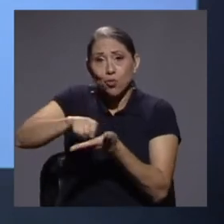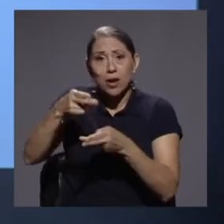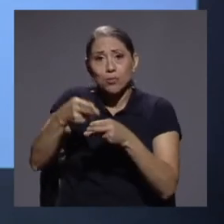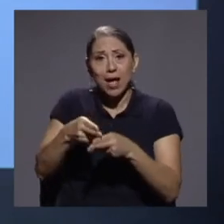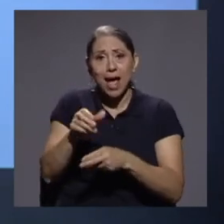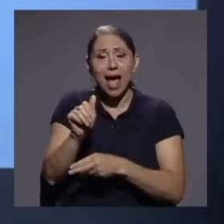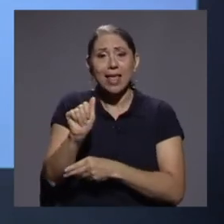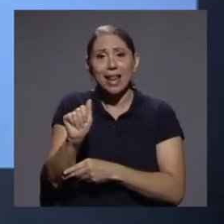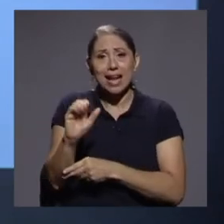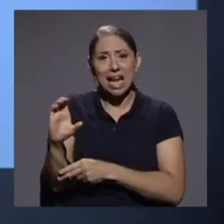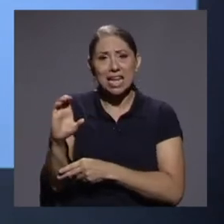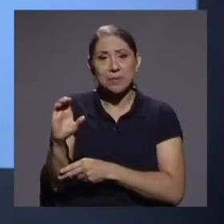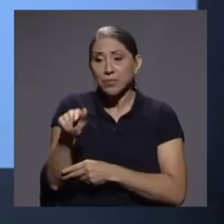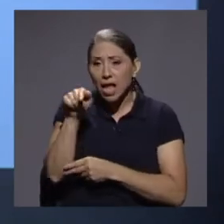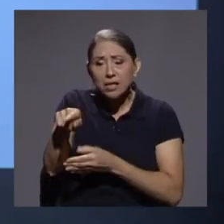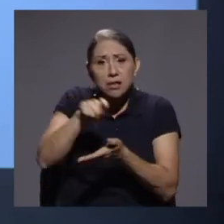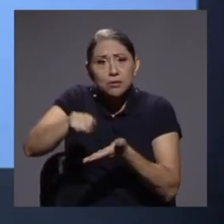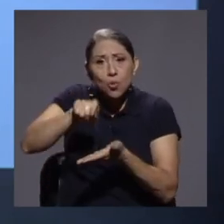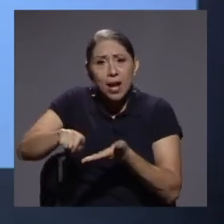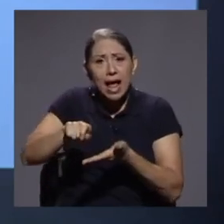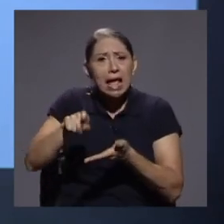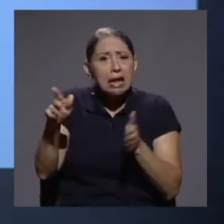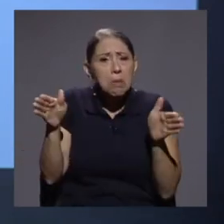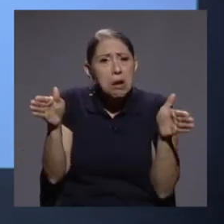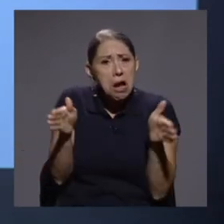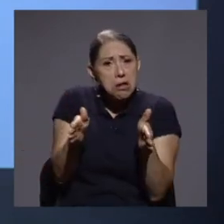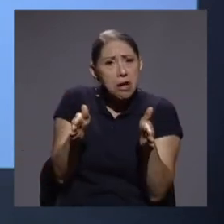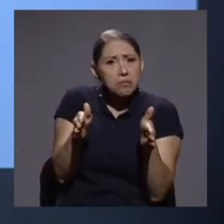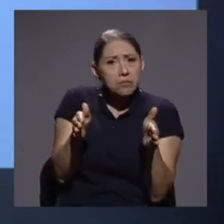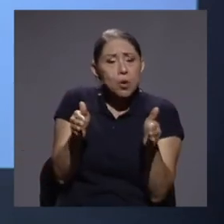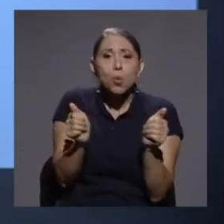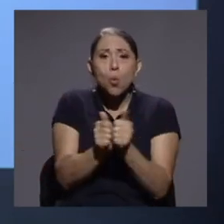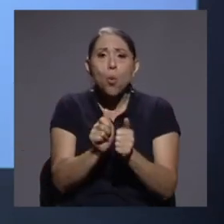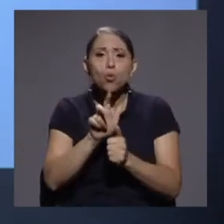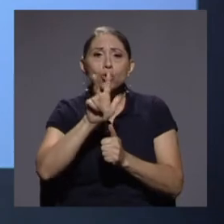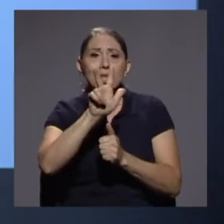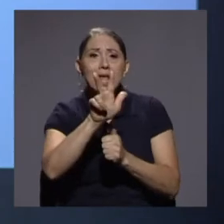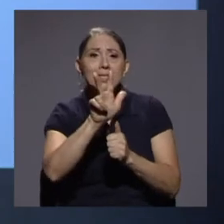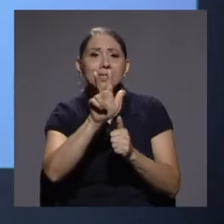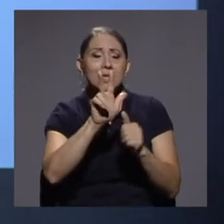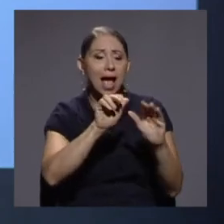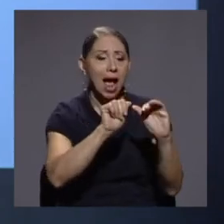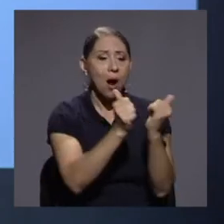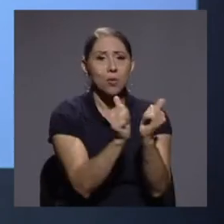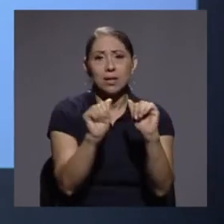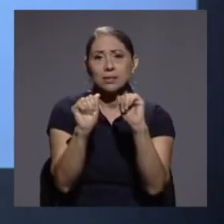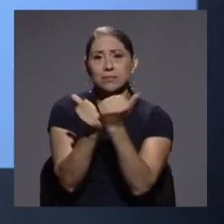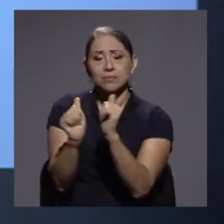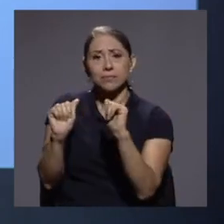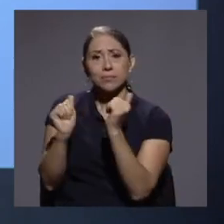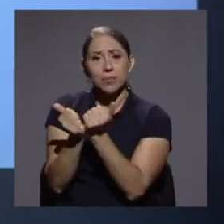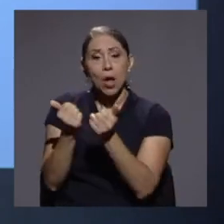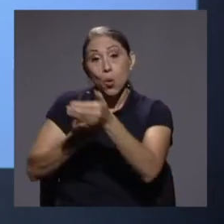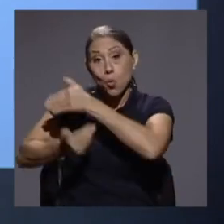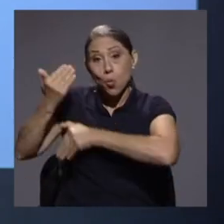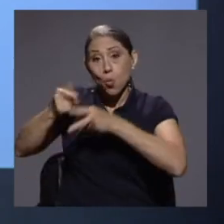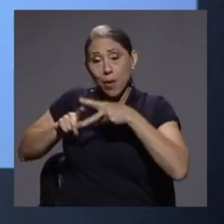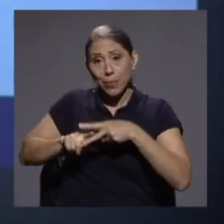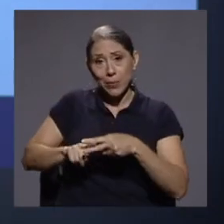La escuela era una escuela pequeña, con tres aulas, y cuando iniciamos,